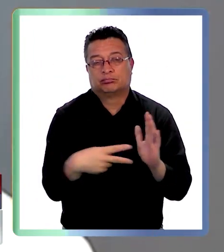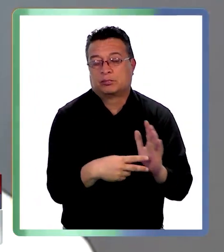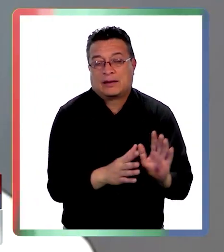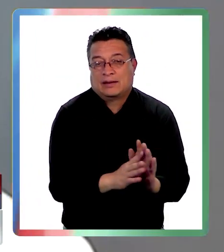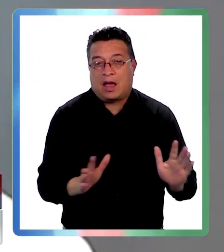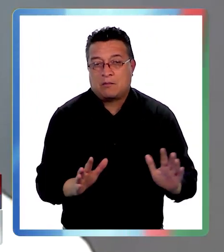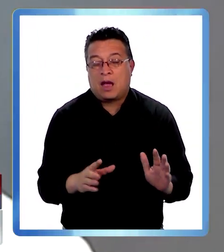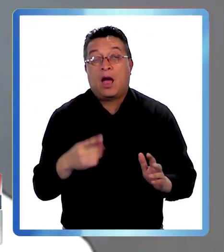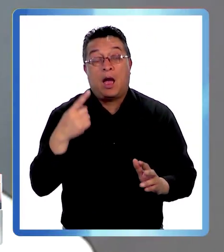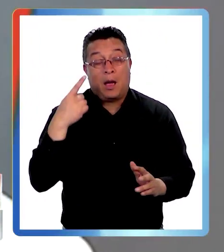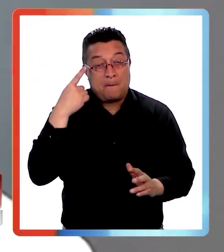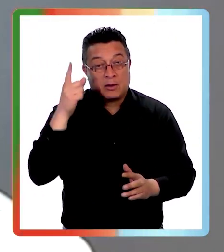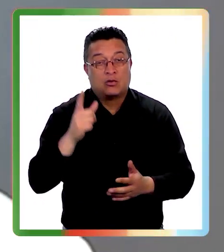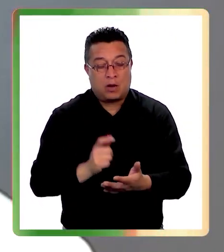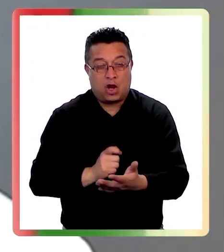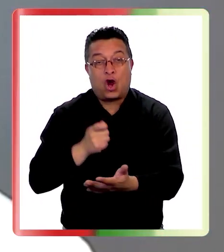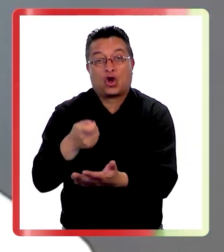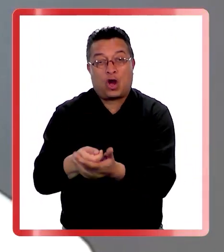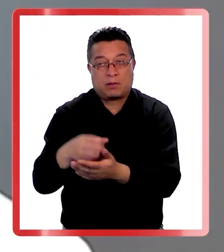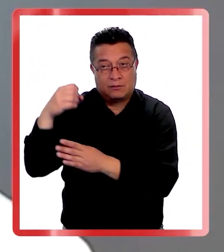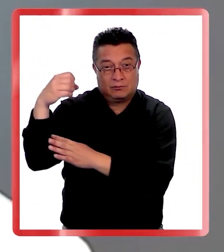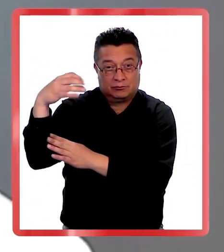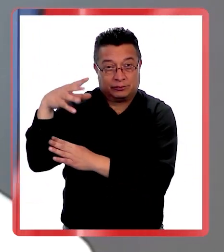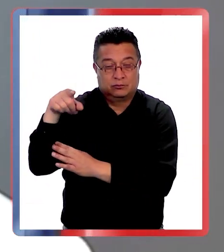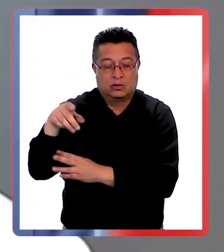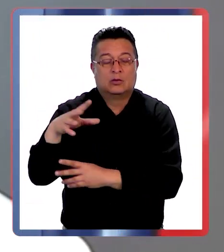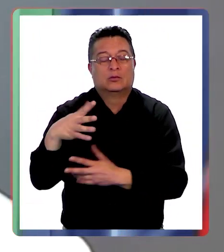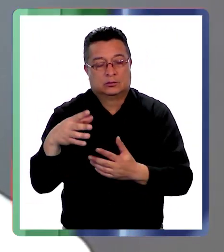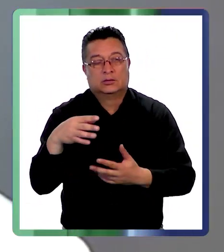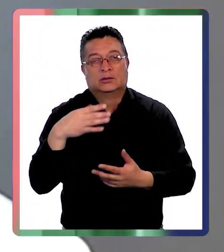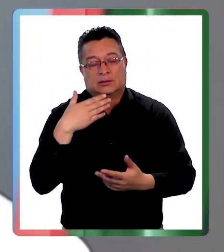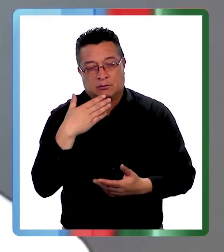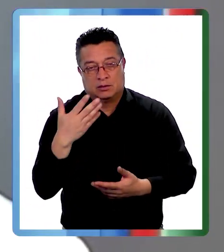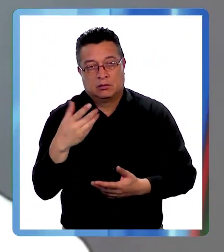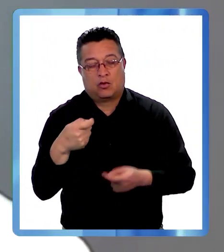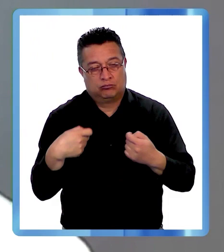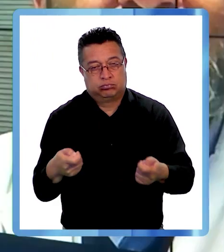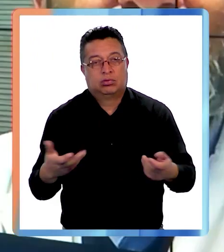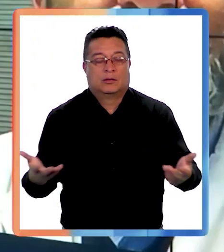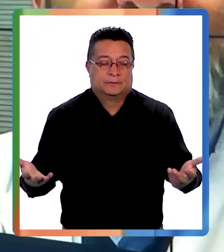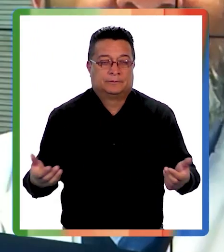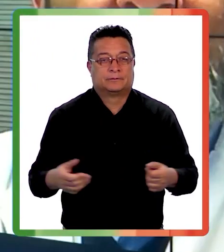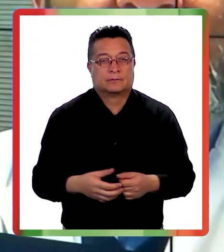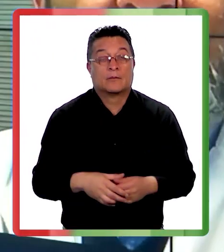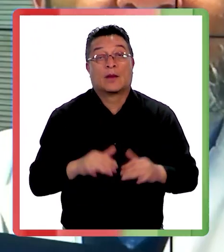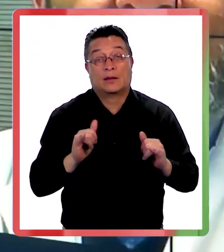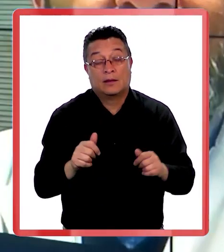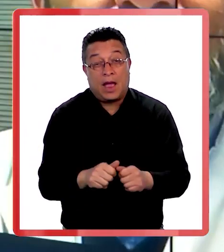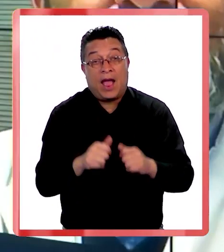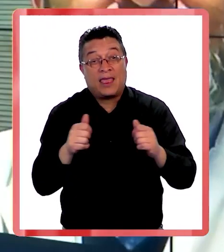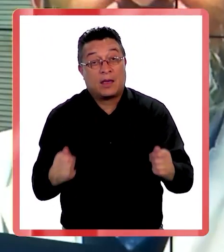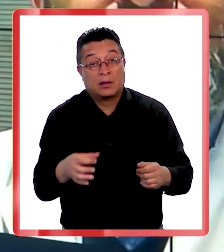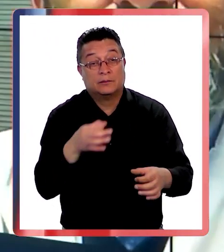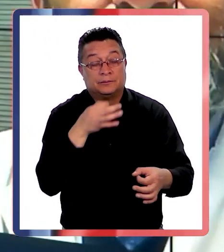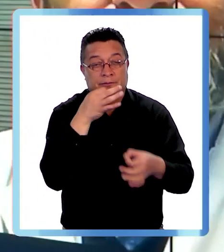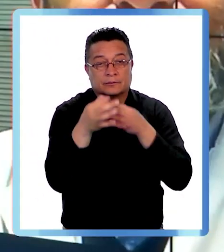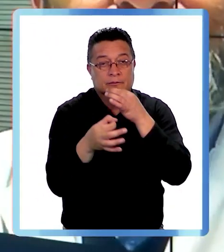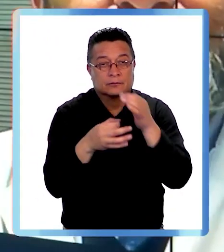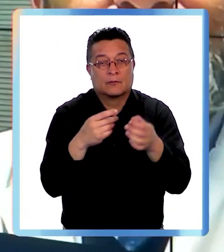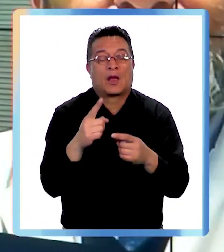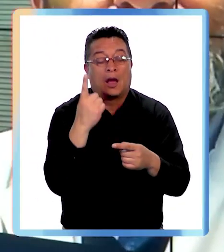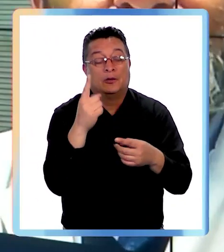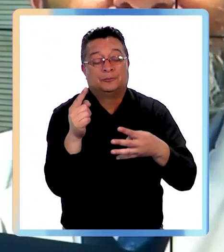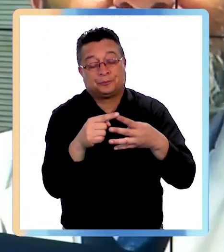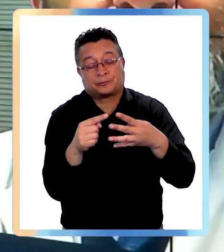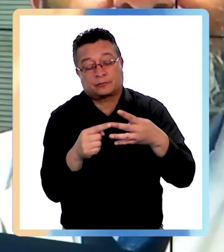y, claro, se hace la compra de la lámpara una sola vez, pero igualmente tiene un costo. Y además estamos hablando de un